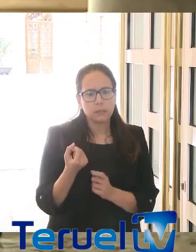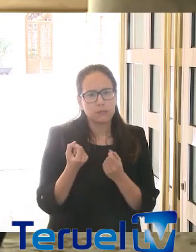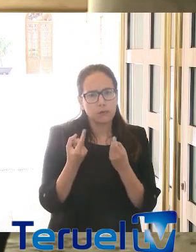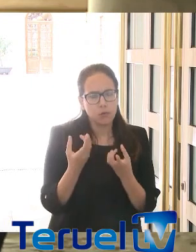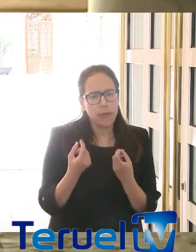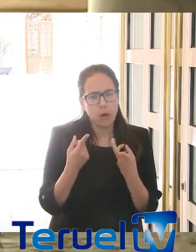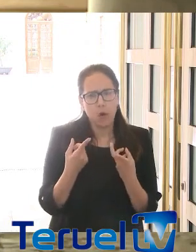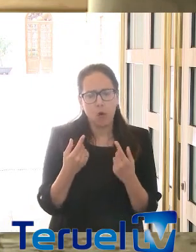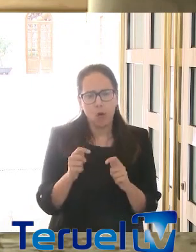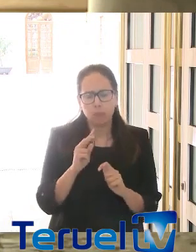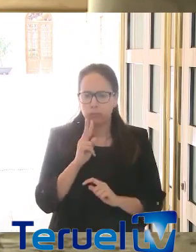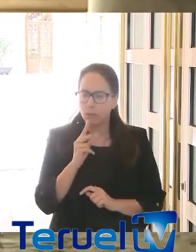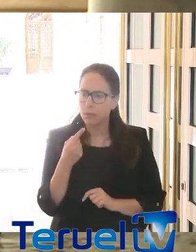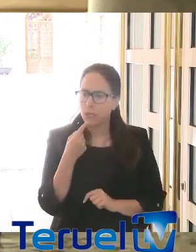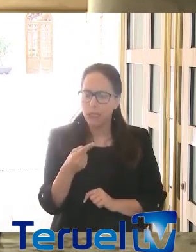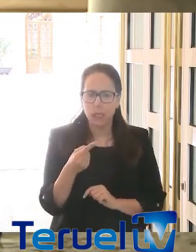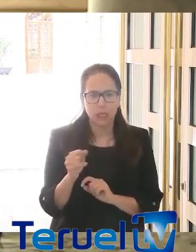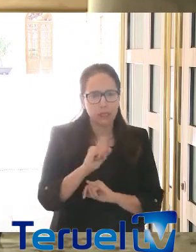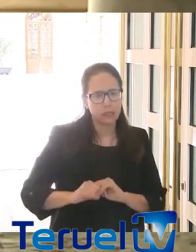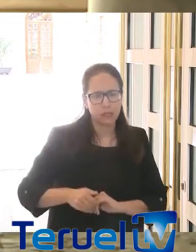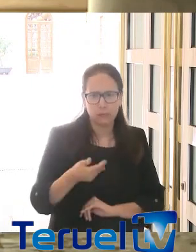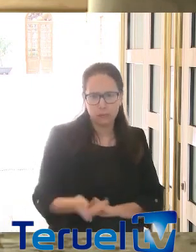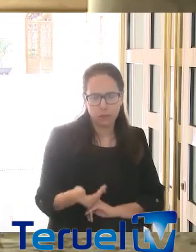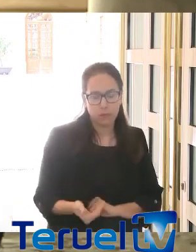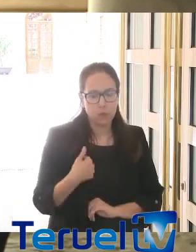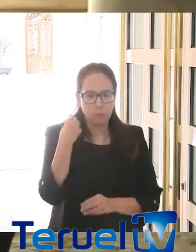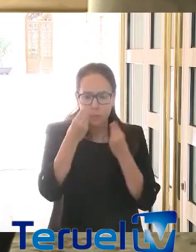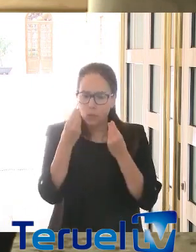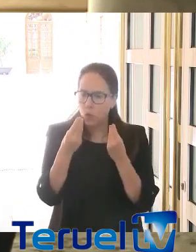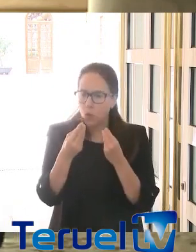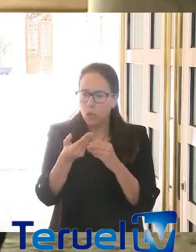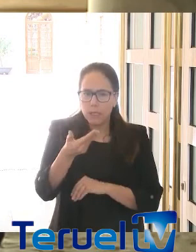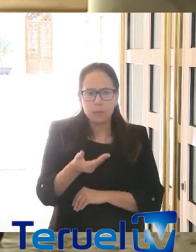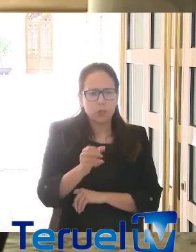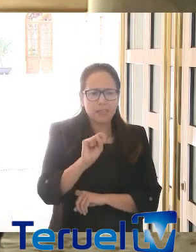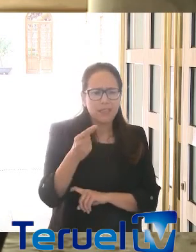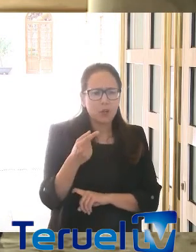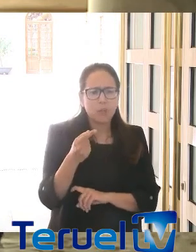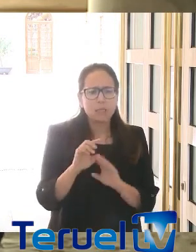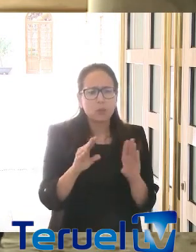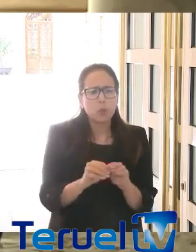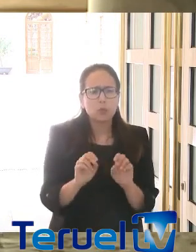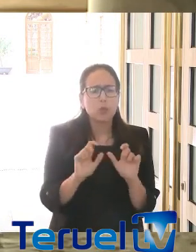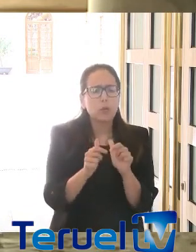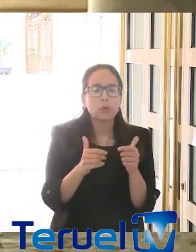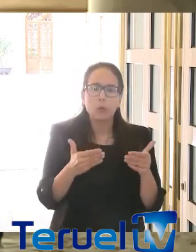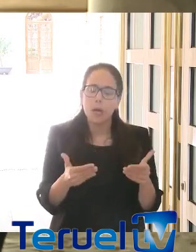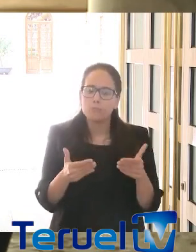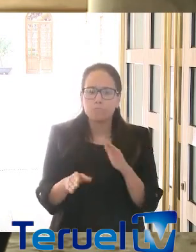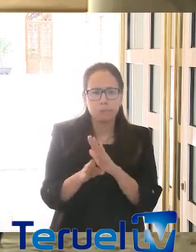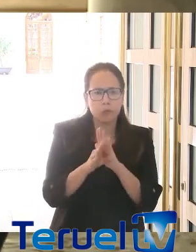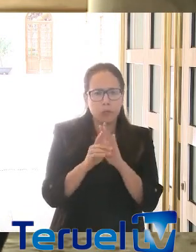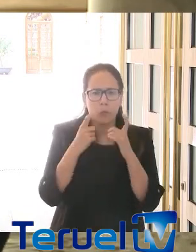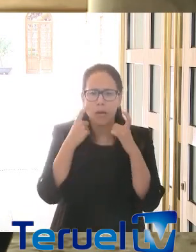profunda y brutal. Y yo creo que lo más importante de la reunión ha sido el consenso en seguir hablando y en intentar buscar